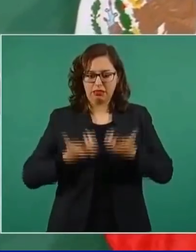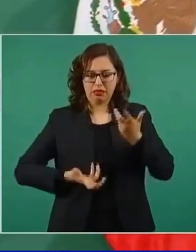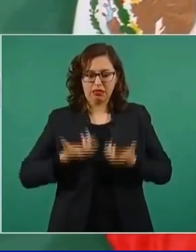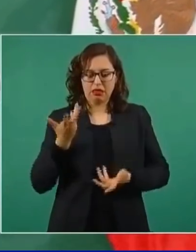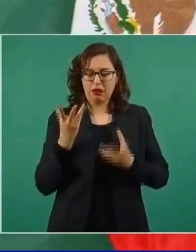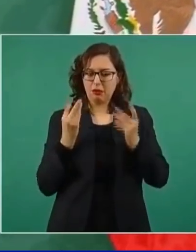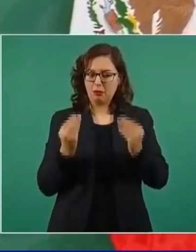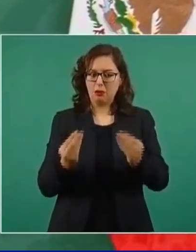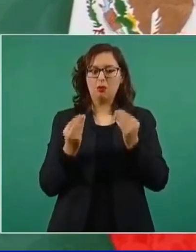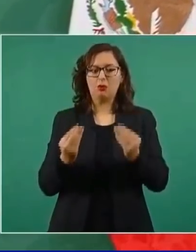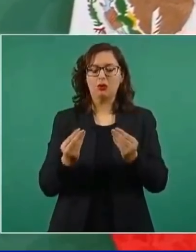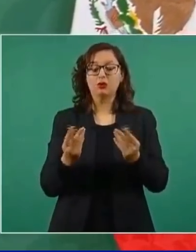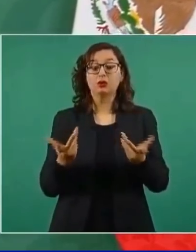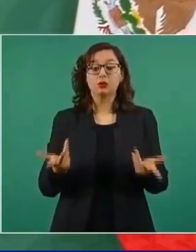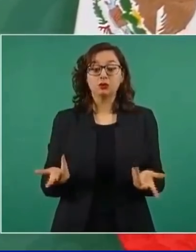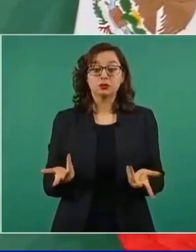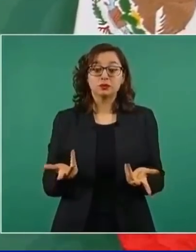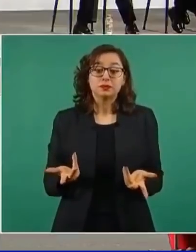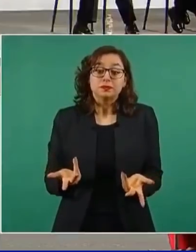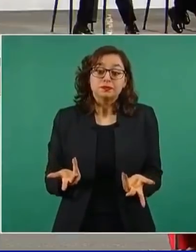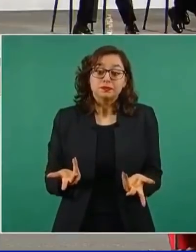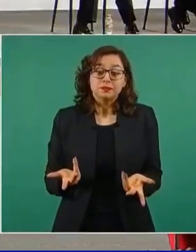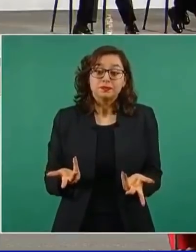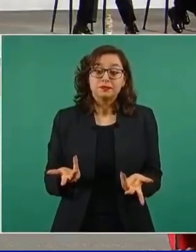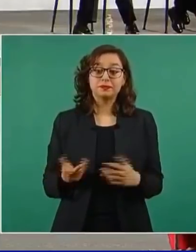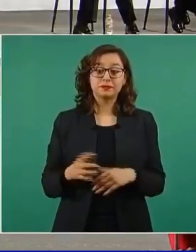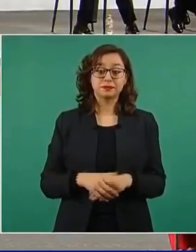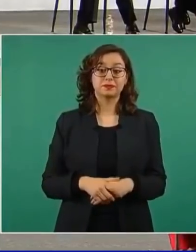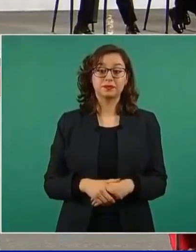¿Por qué no ponemos